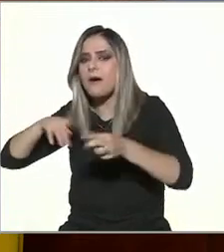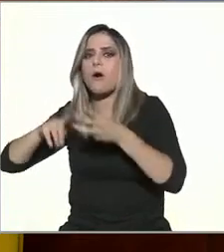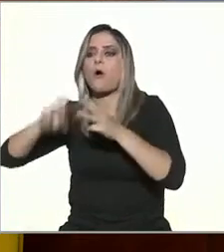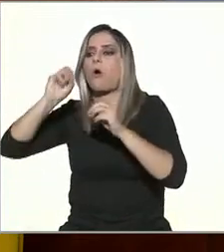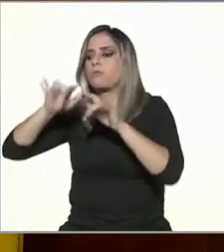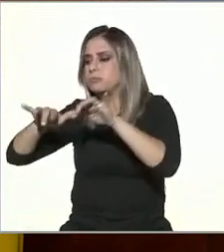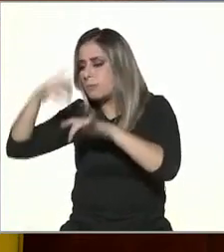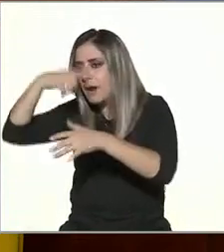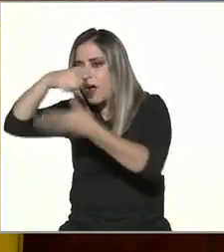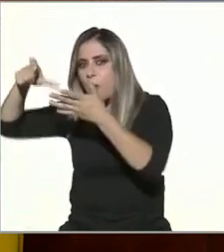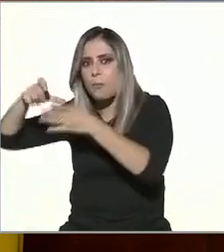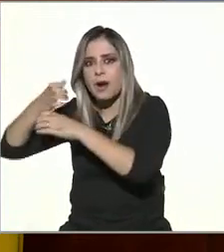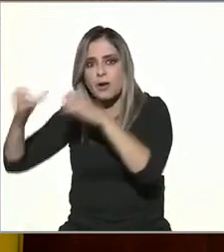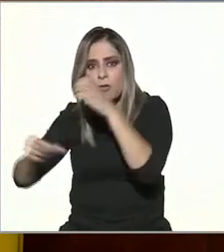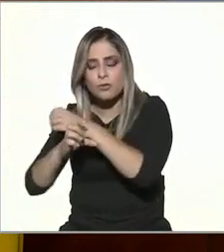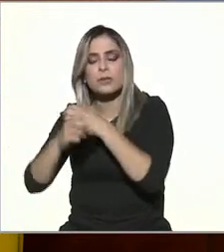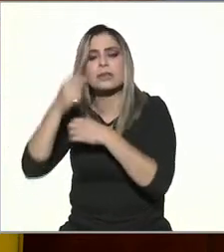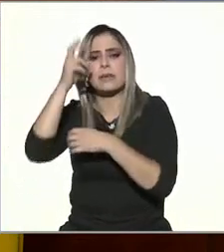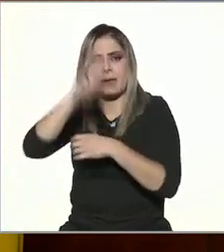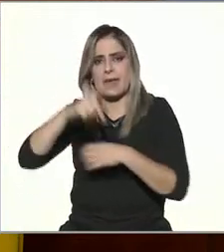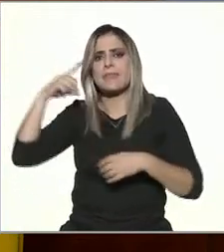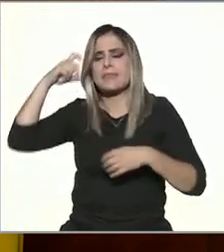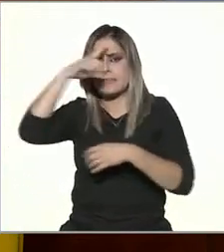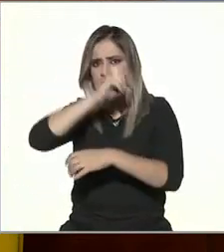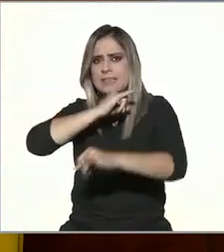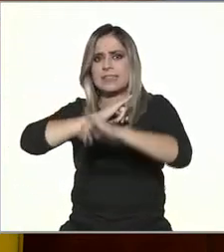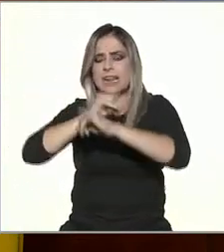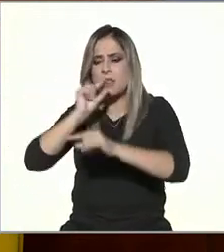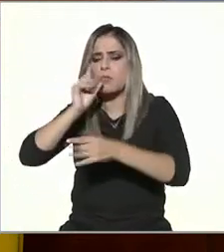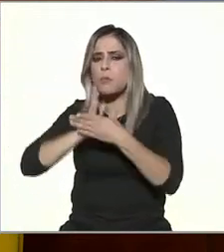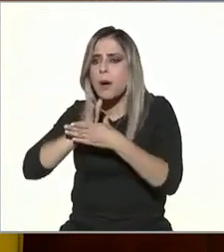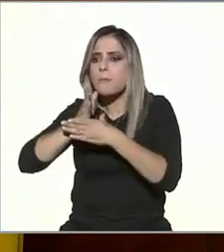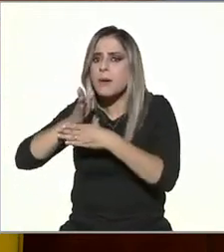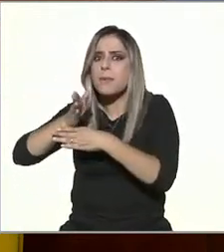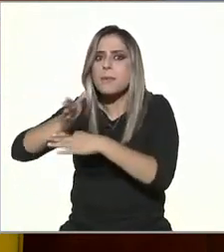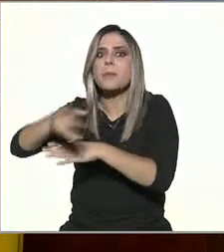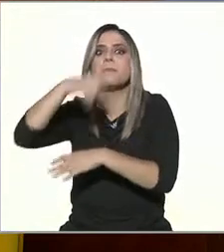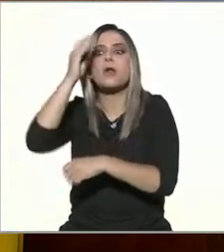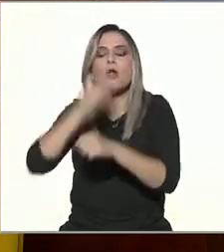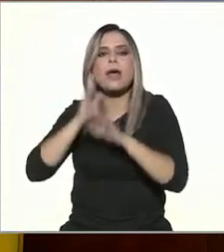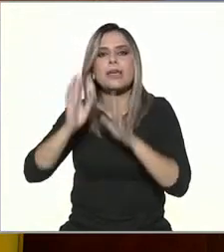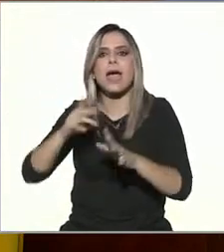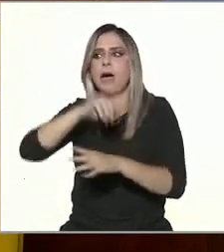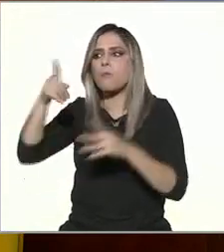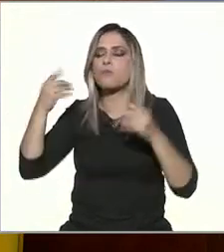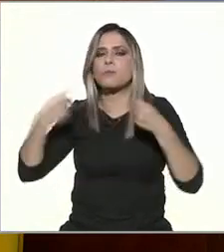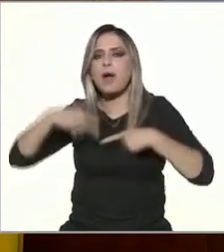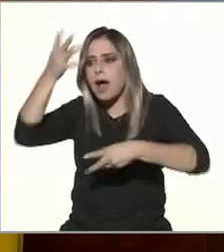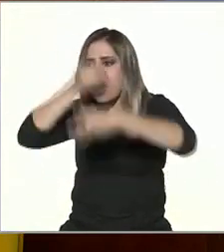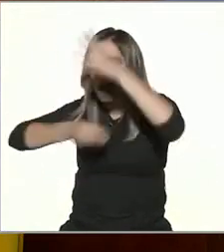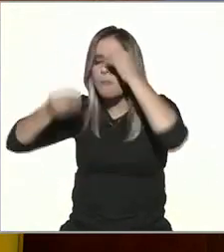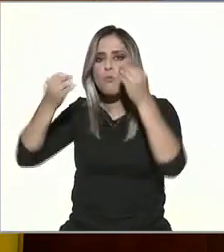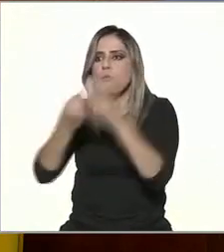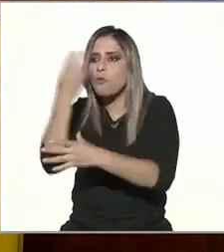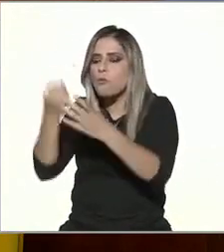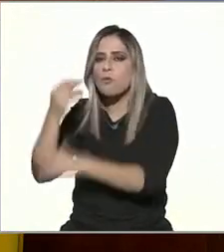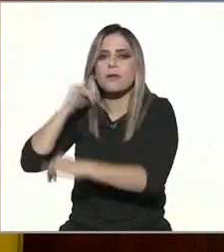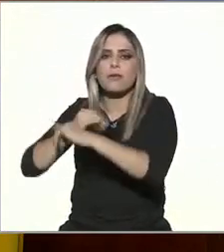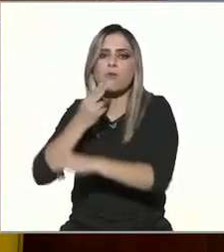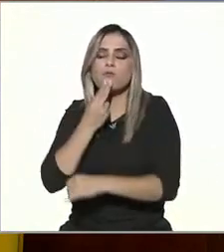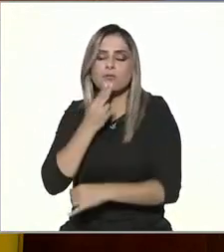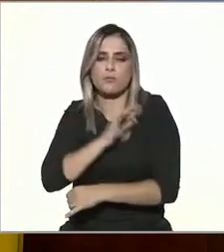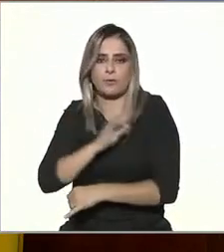difícil la adaptación al mundo digital, pero se le ha sacado provecho para conseguir nuevos conocimientos. Andrea nos dice, en la